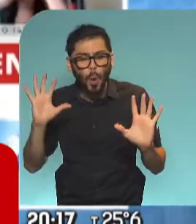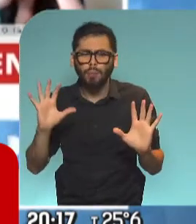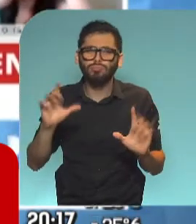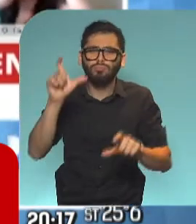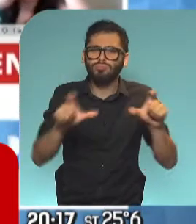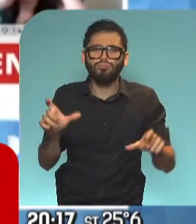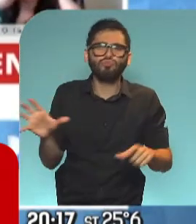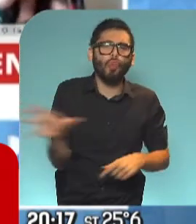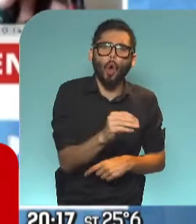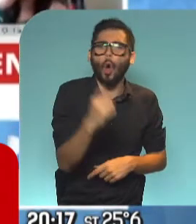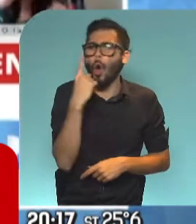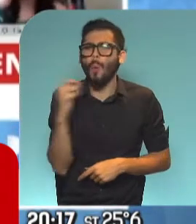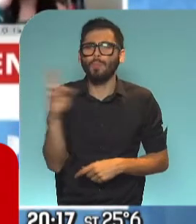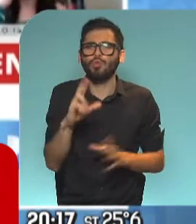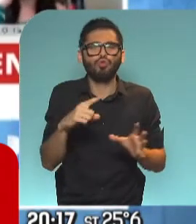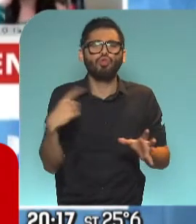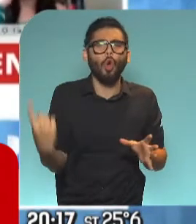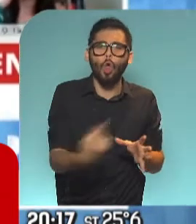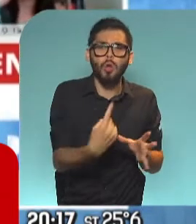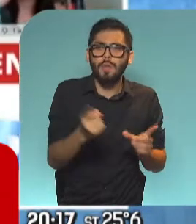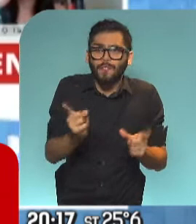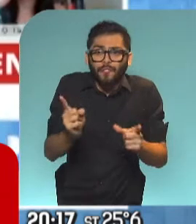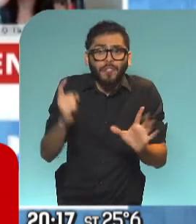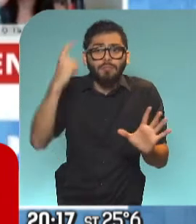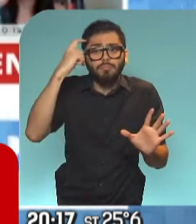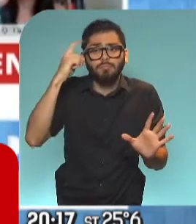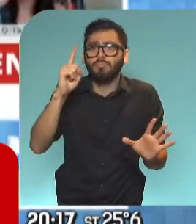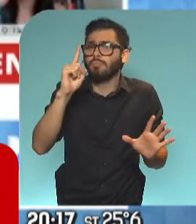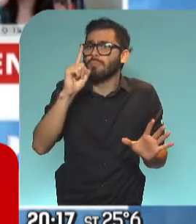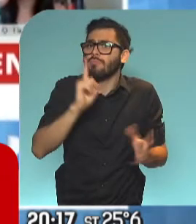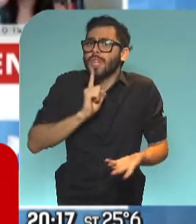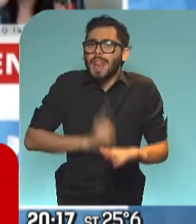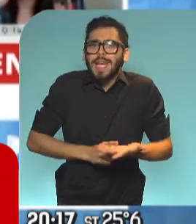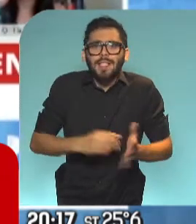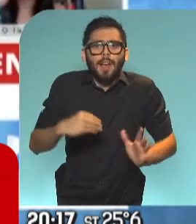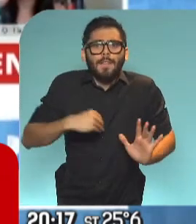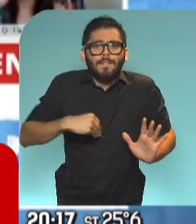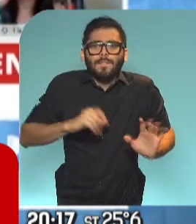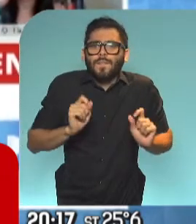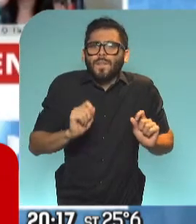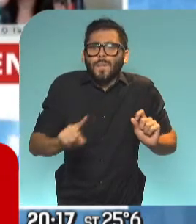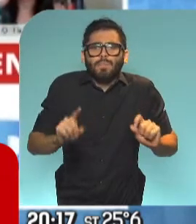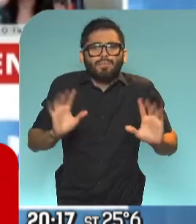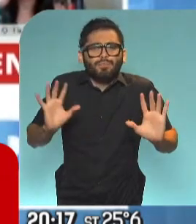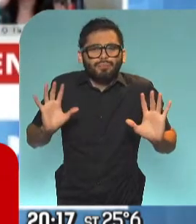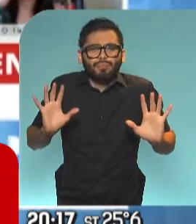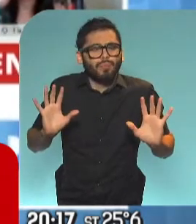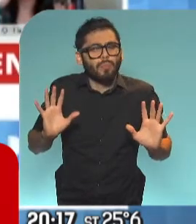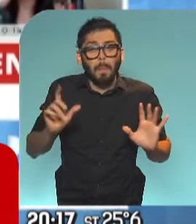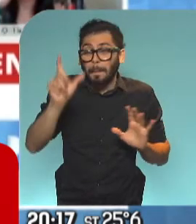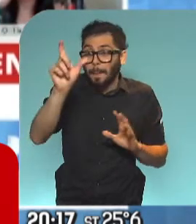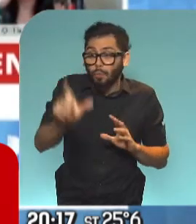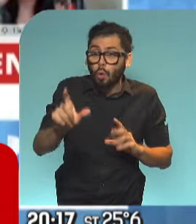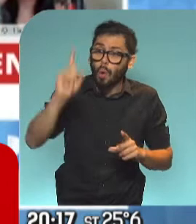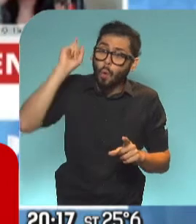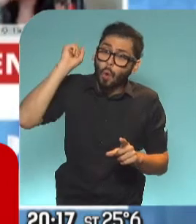todos y todas, podrán seguir pensando y decidiendo según sus convicciones. A nadie se le va a obligar a